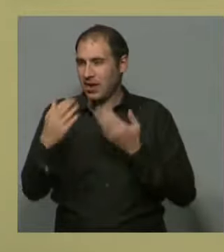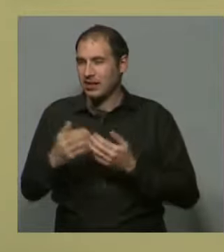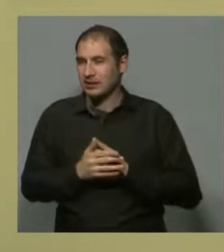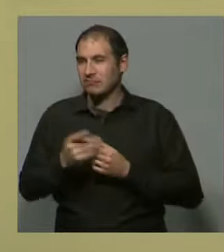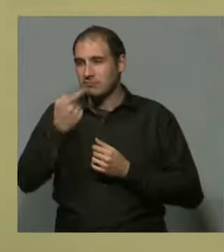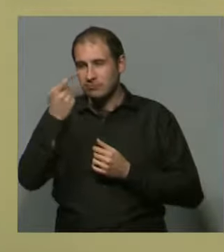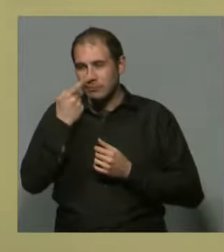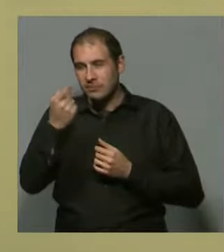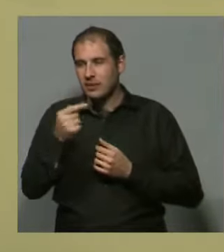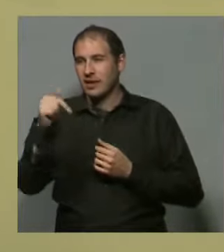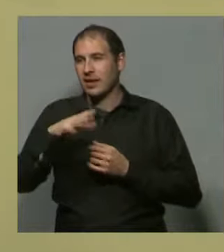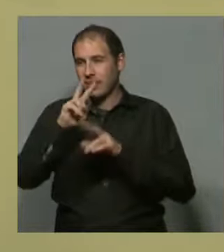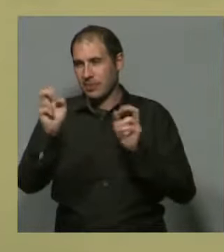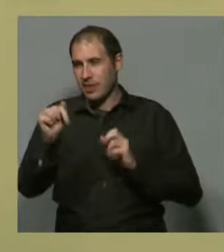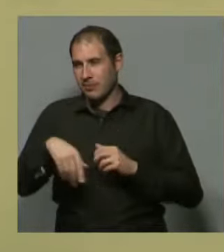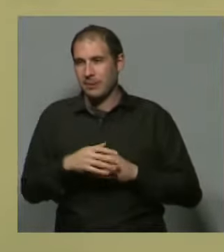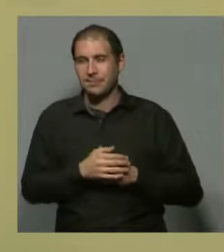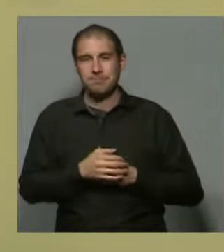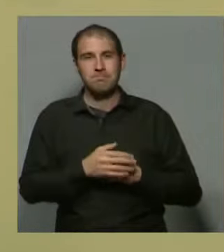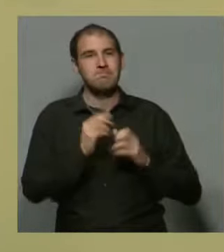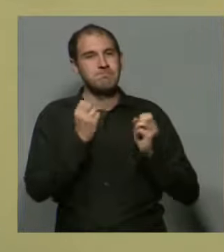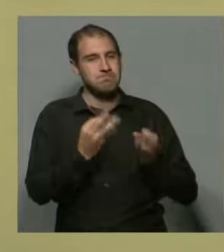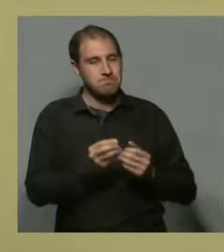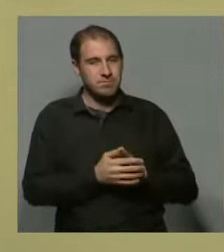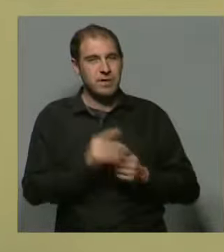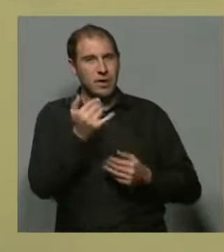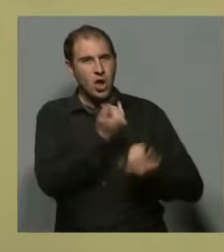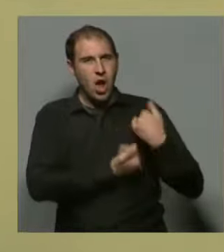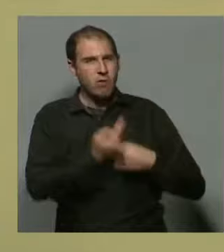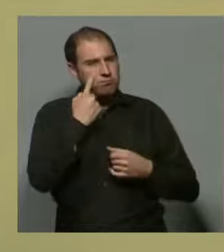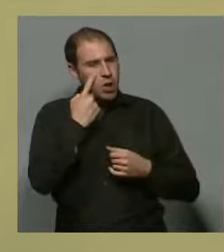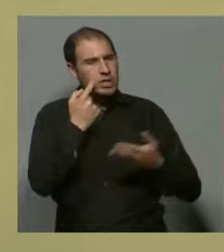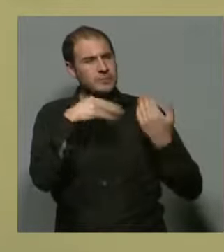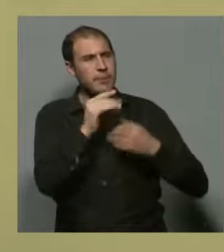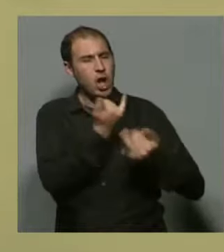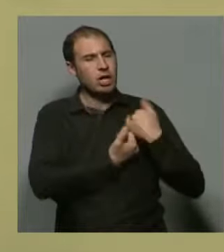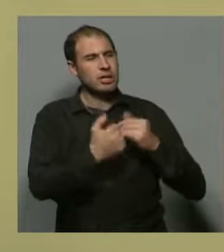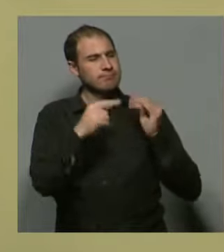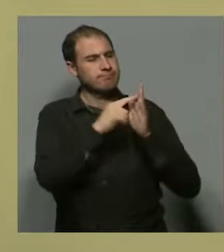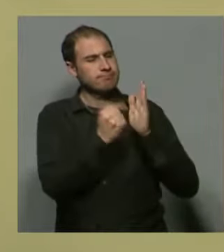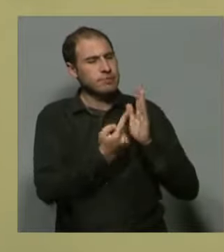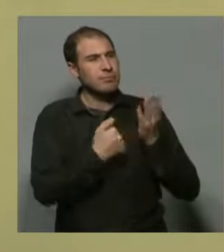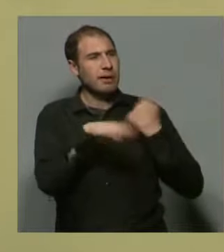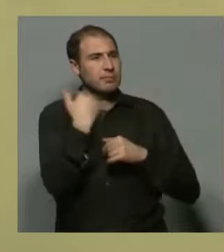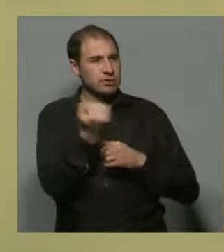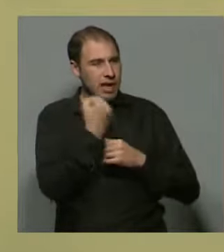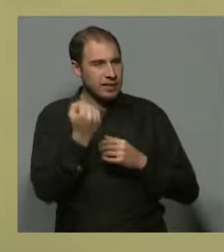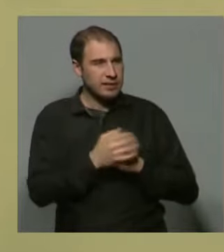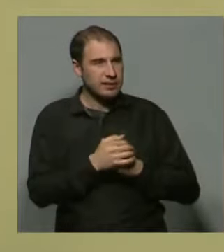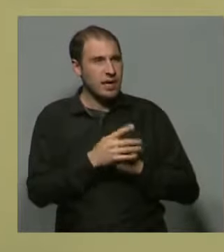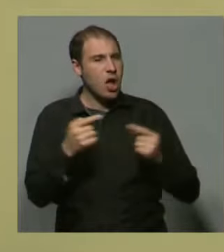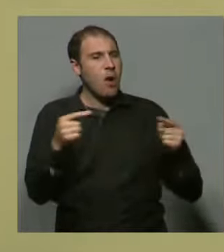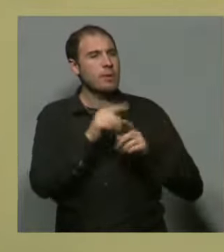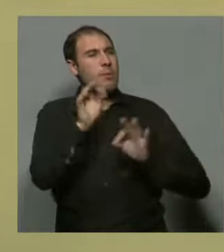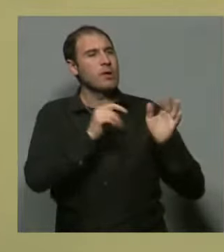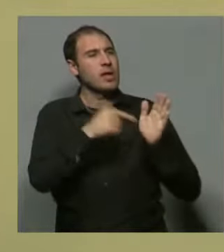interesarse en el tema. Bueno, justamente eso, queríamos conocer un poco que nos cuentes los puntos principales que se buscan